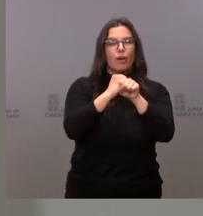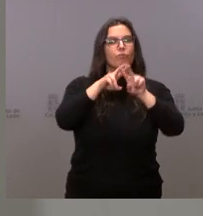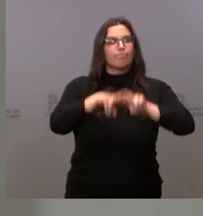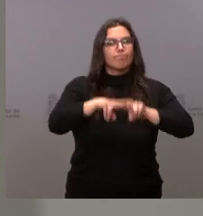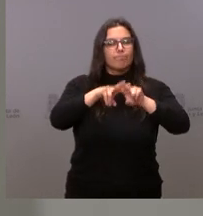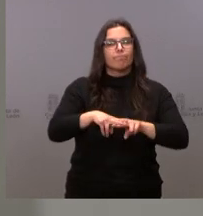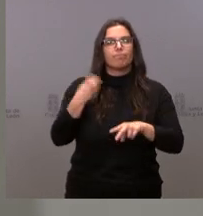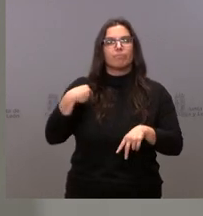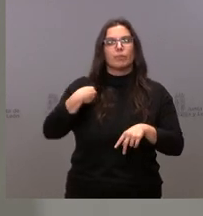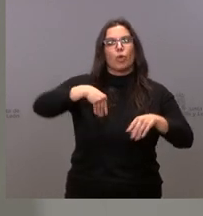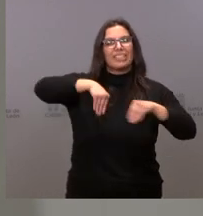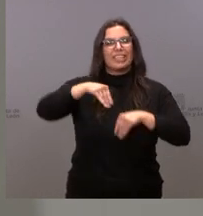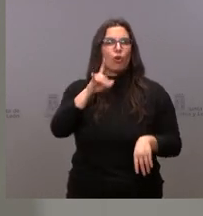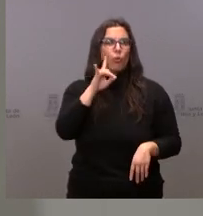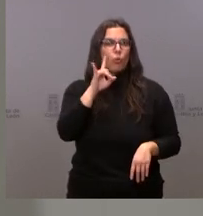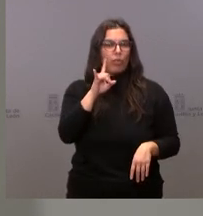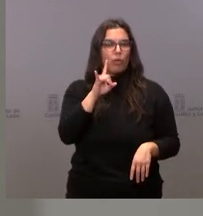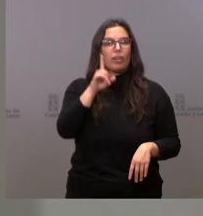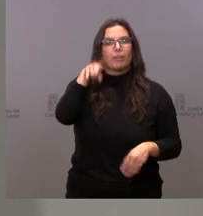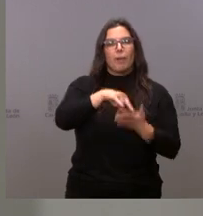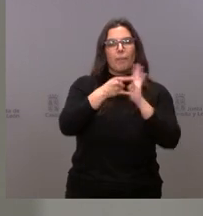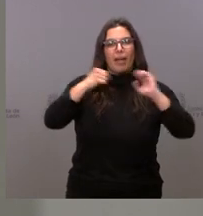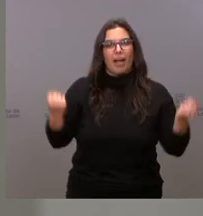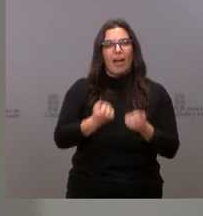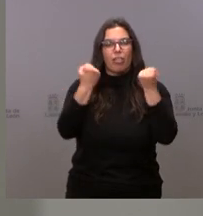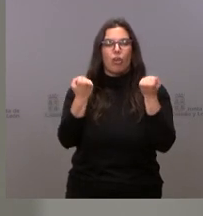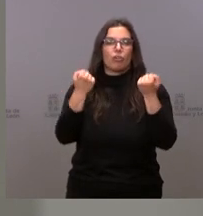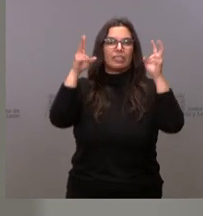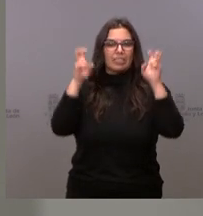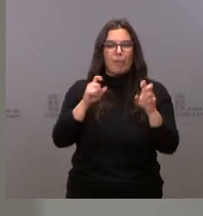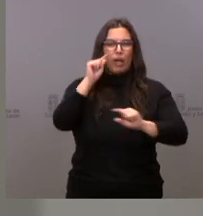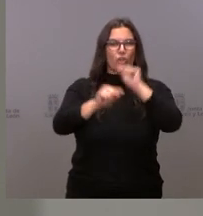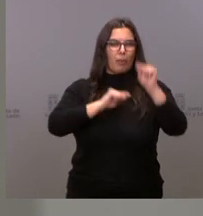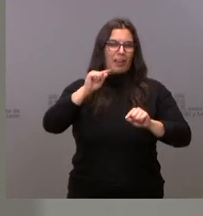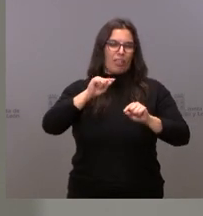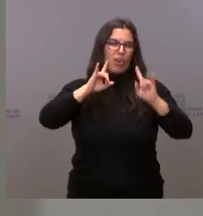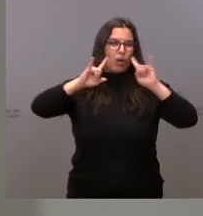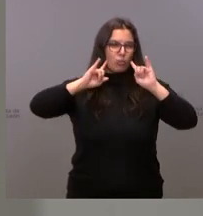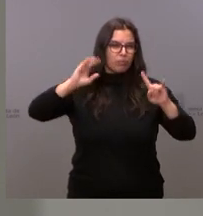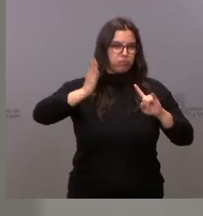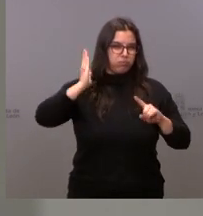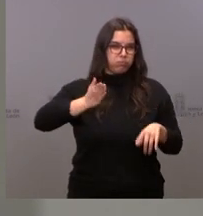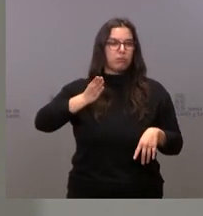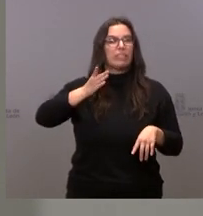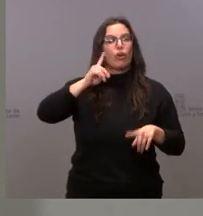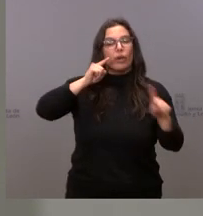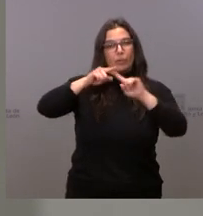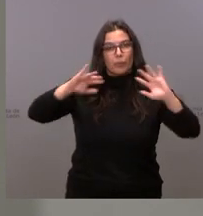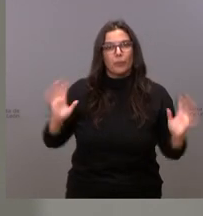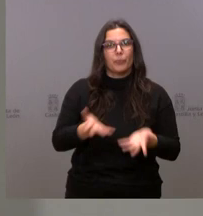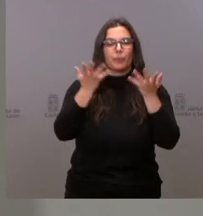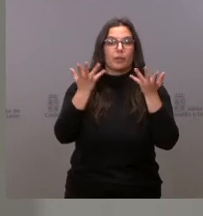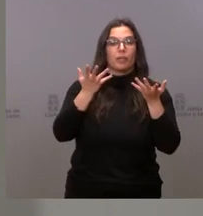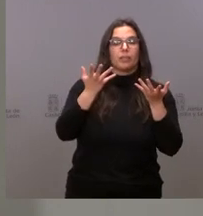de los mapas estratégicos de ruido y de los planes de acción en materia de contaminación acústica, con el fin de impulsar acciones